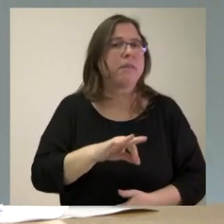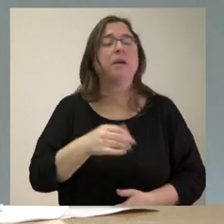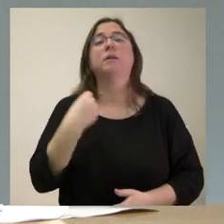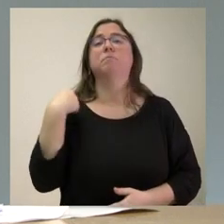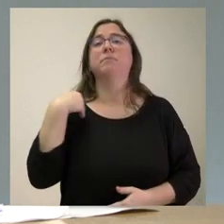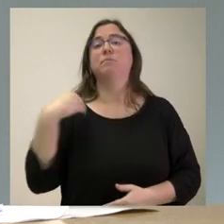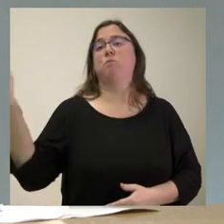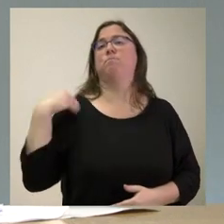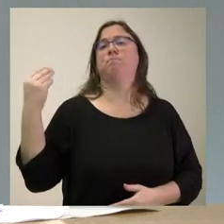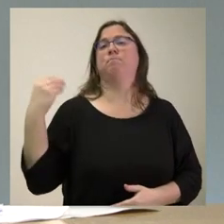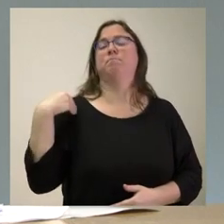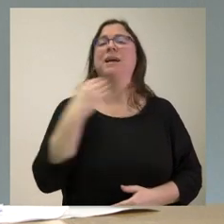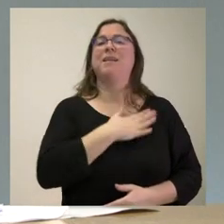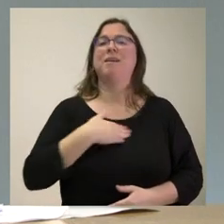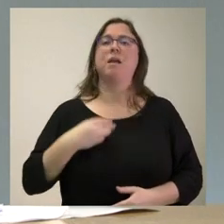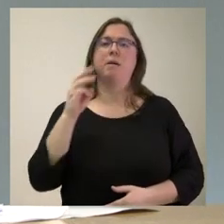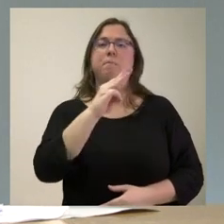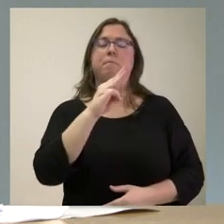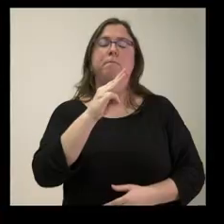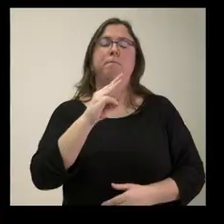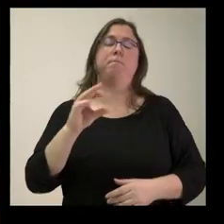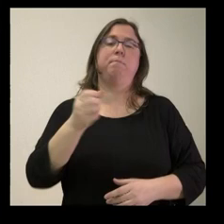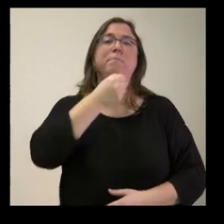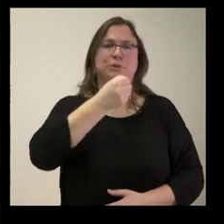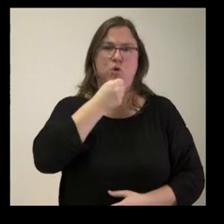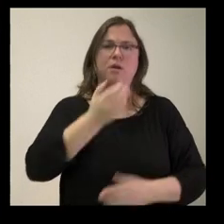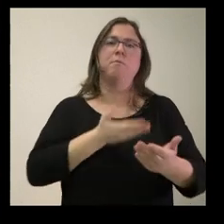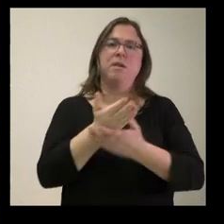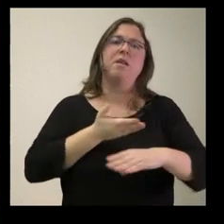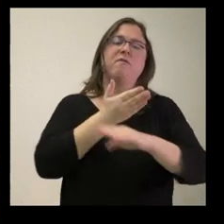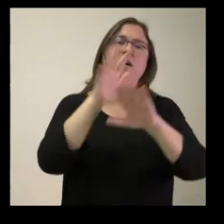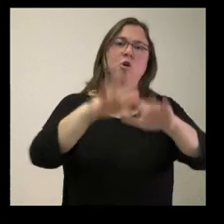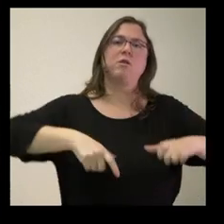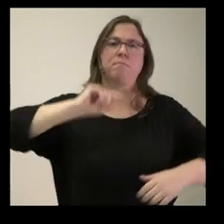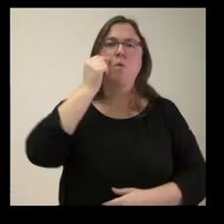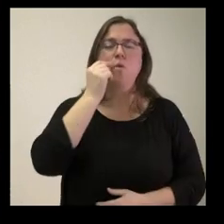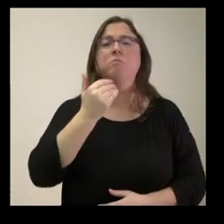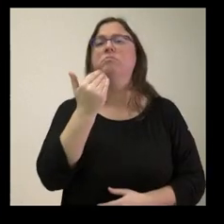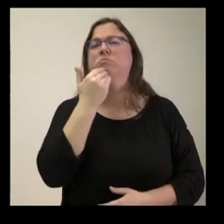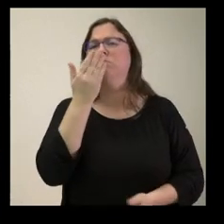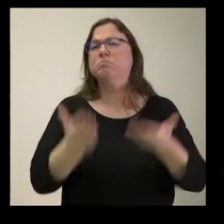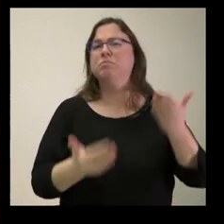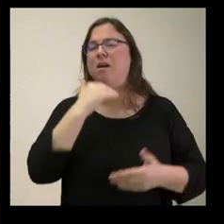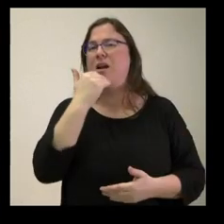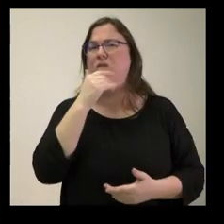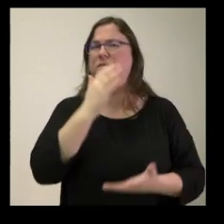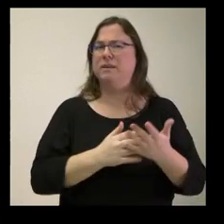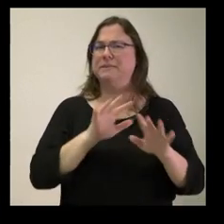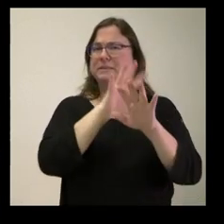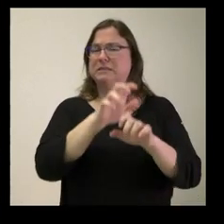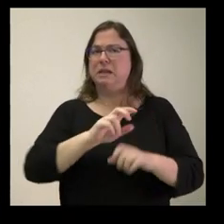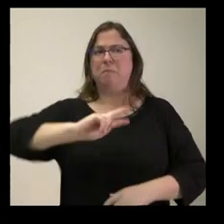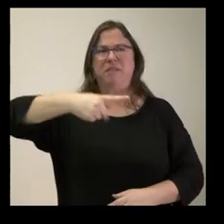el PSOE. Y me gustaría también saber si ustedes han evaluado un poco, si quedan entredichos, la credibilidad del actual